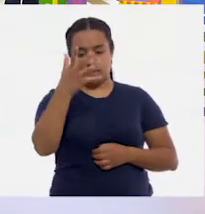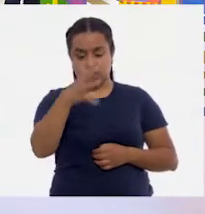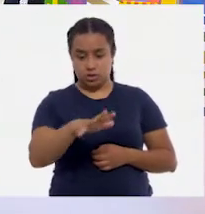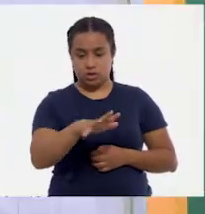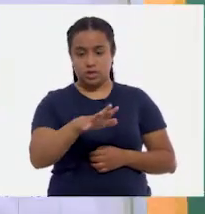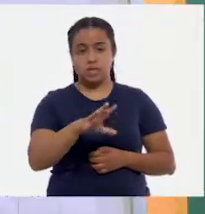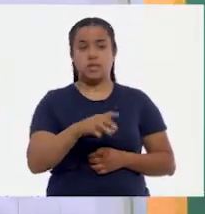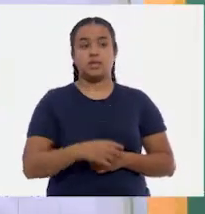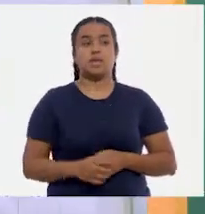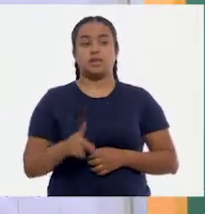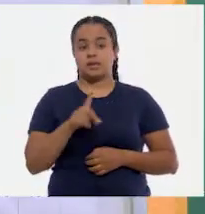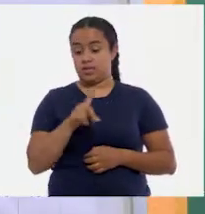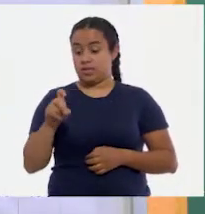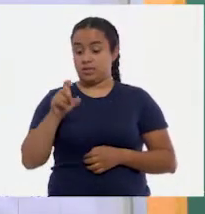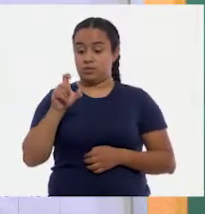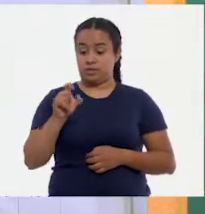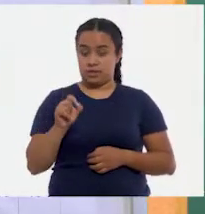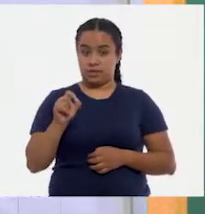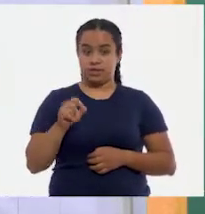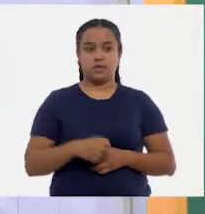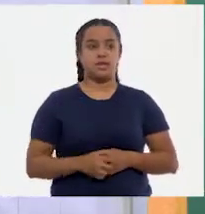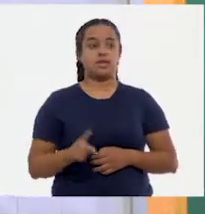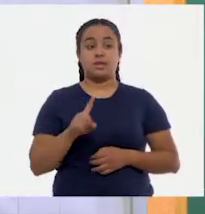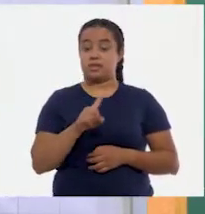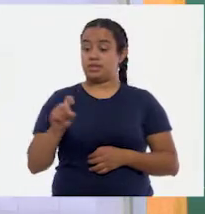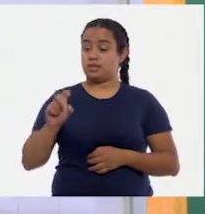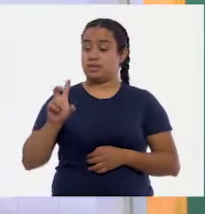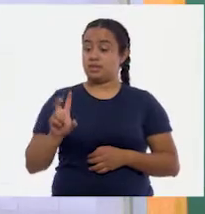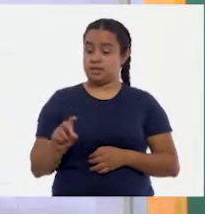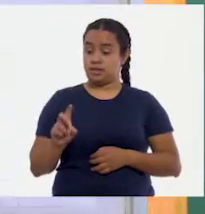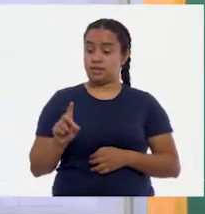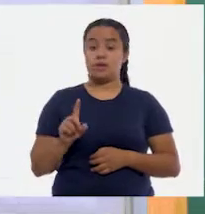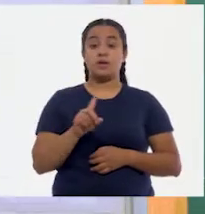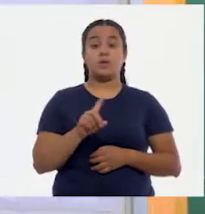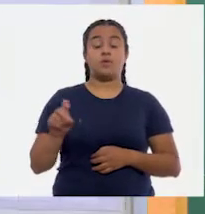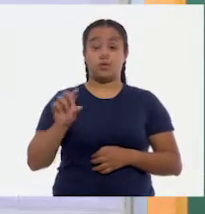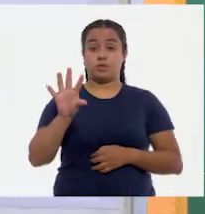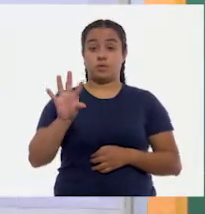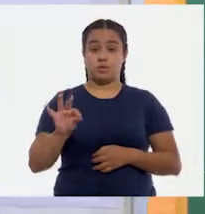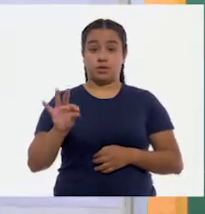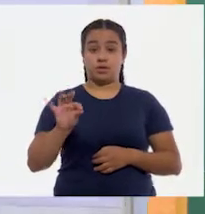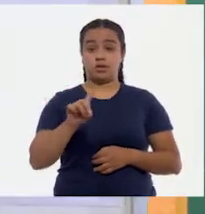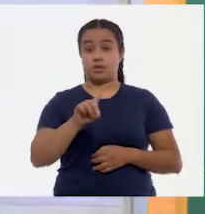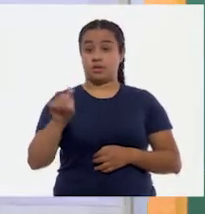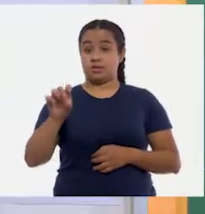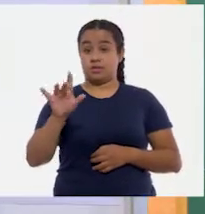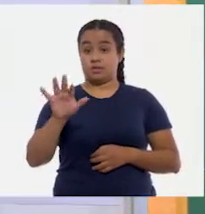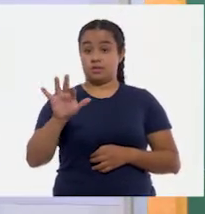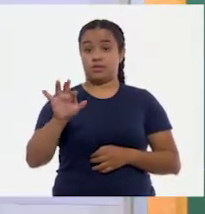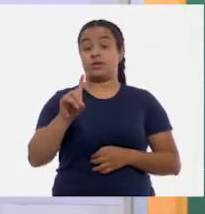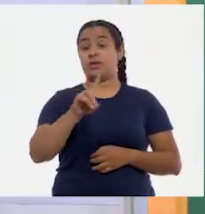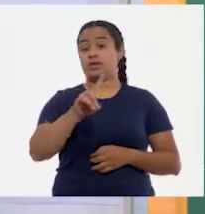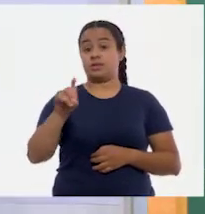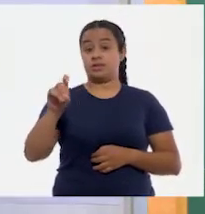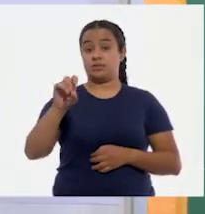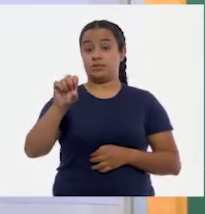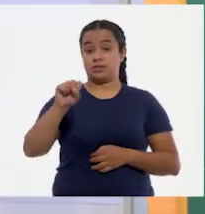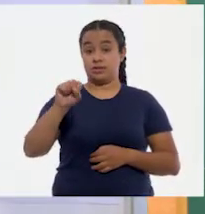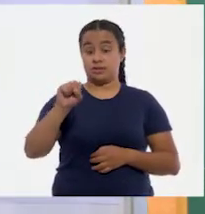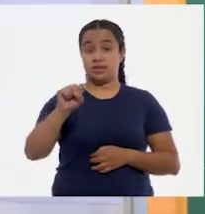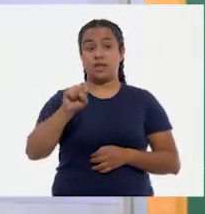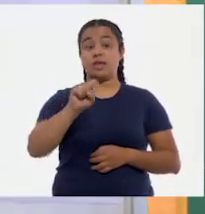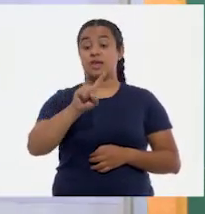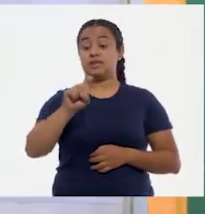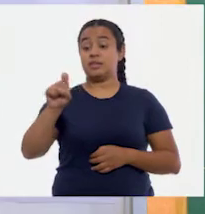Ciento diez, ciento veinte, ciento treinta, ciento cuarenta, ciento cincuenta, ciento